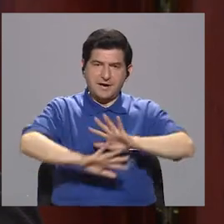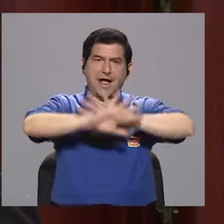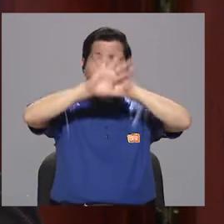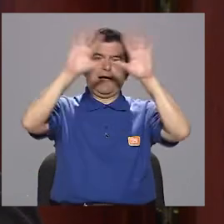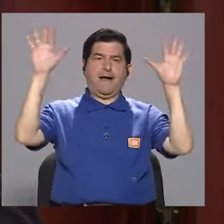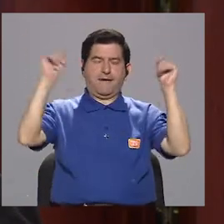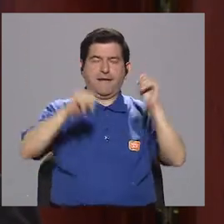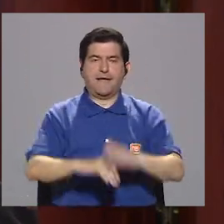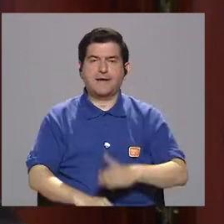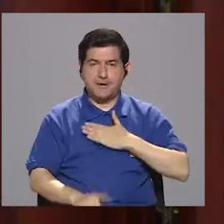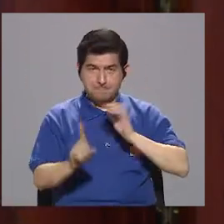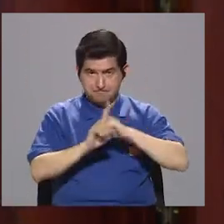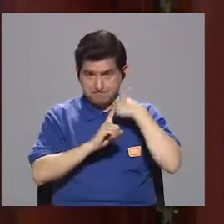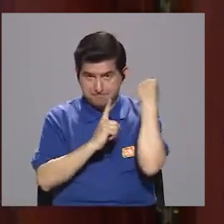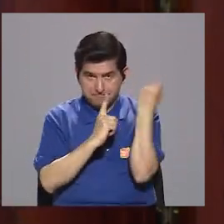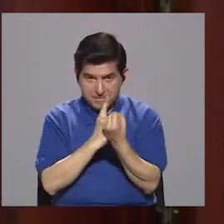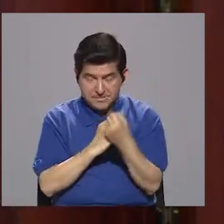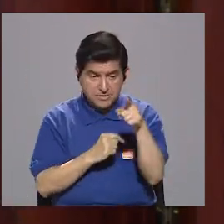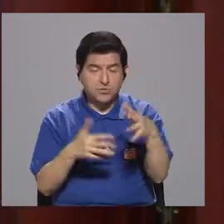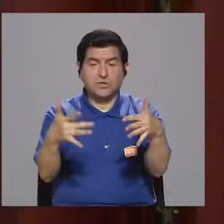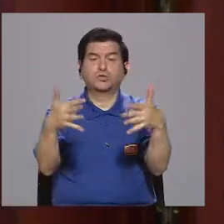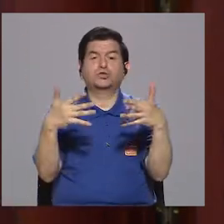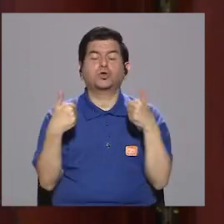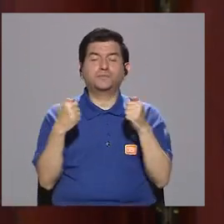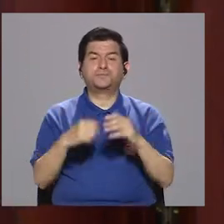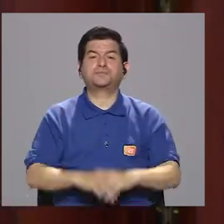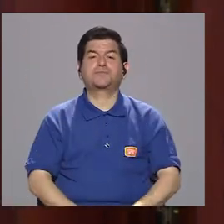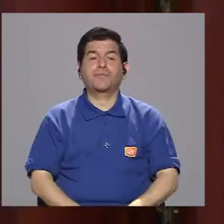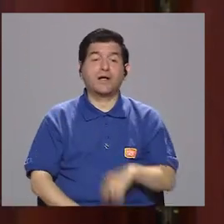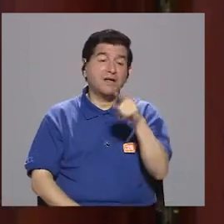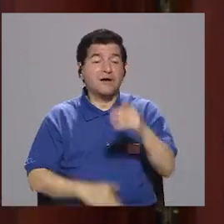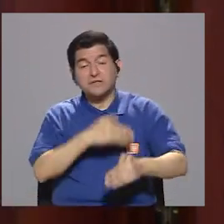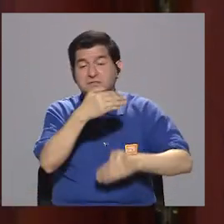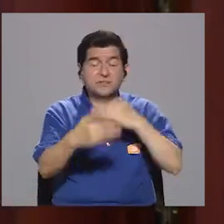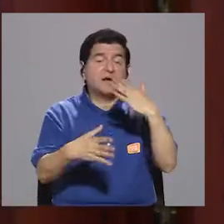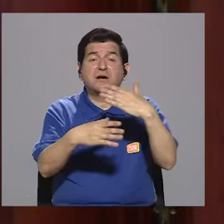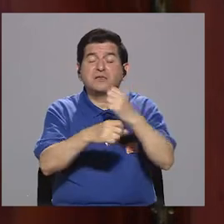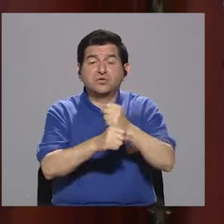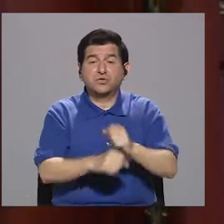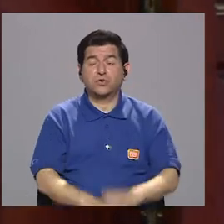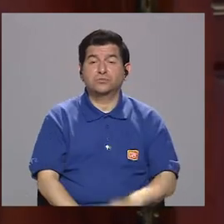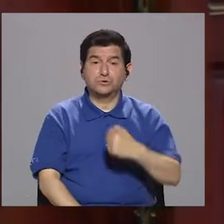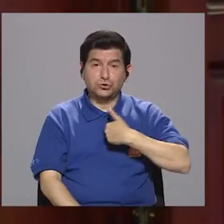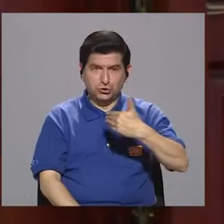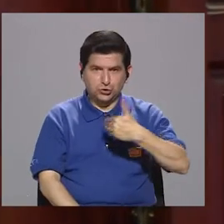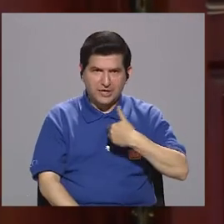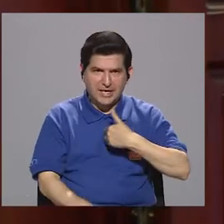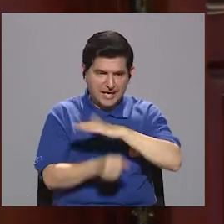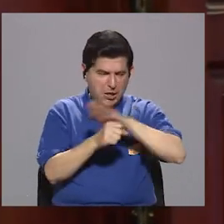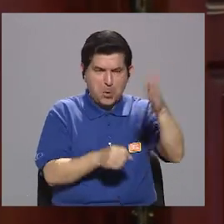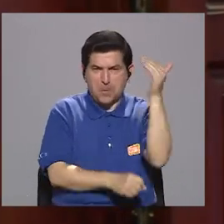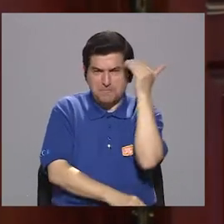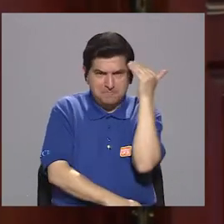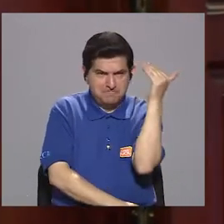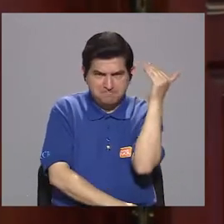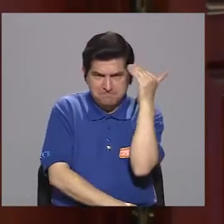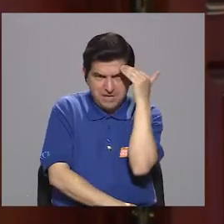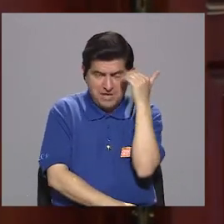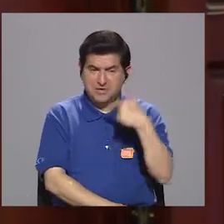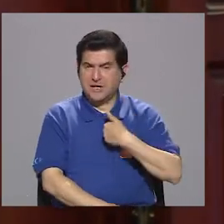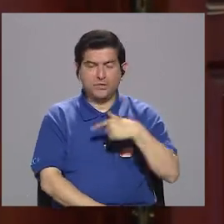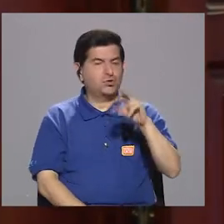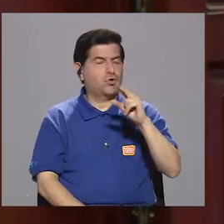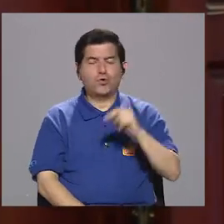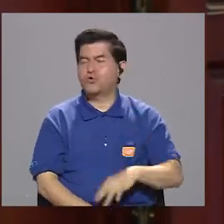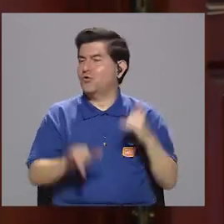aclarara mi estatus en ese expediente. Y esa fue la gestión que hice porque yo tenía pleno conocimiento de que